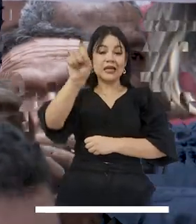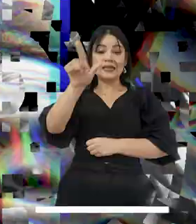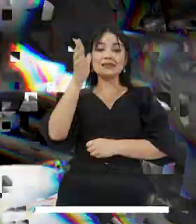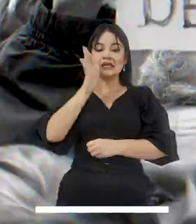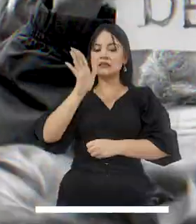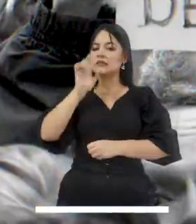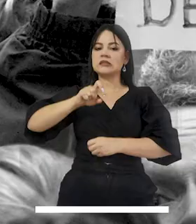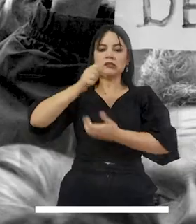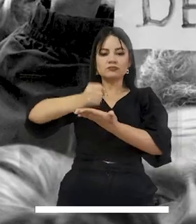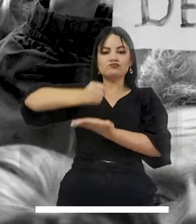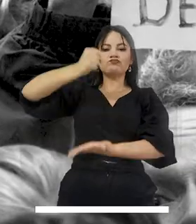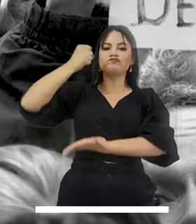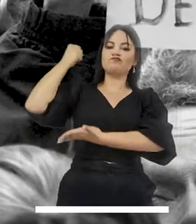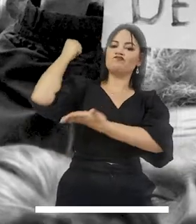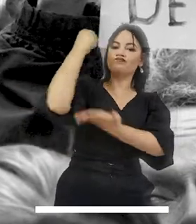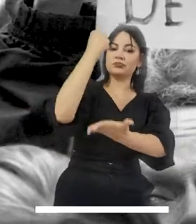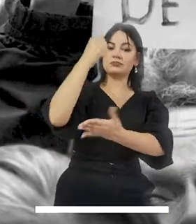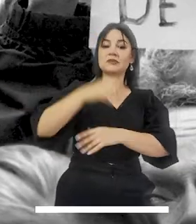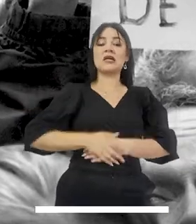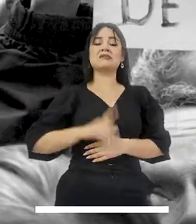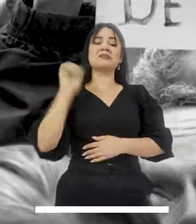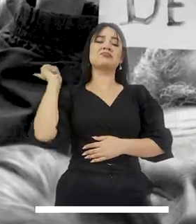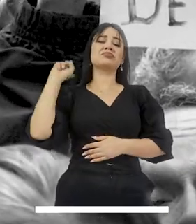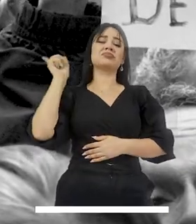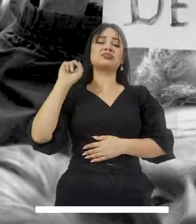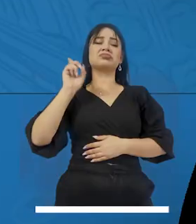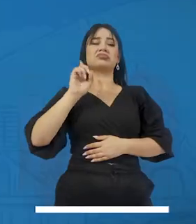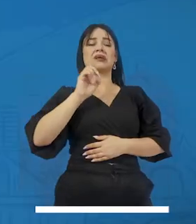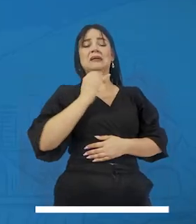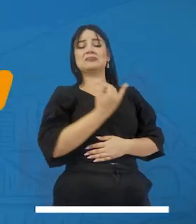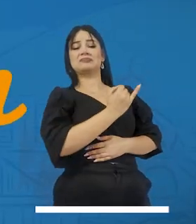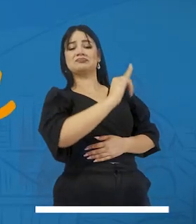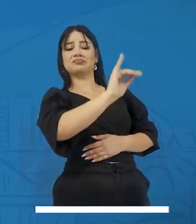inversión. Ha estado aislado por muchos años.